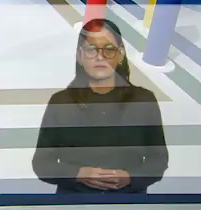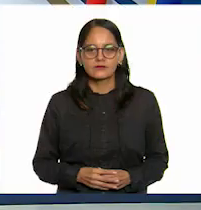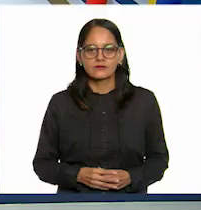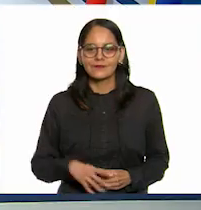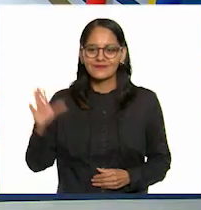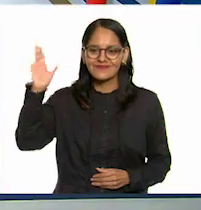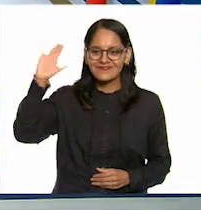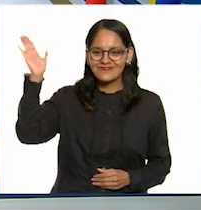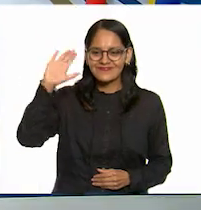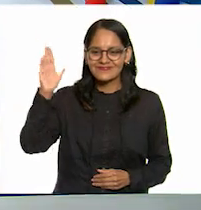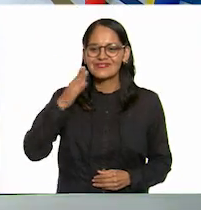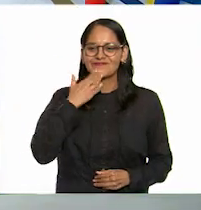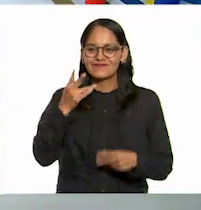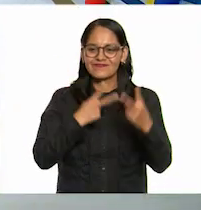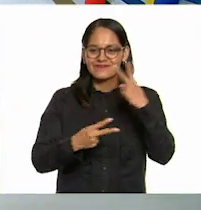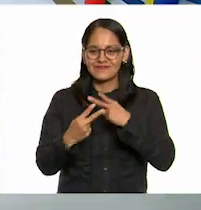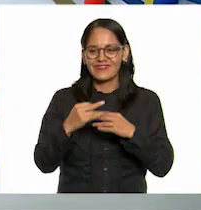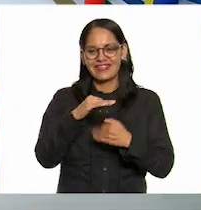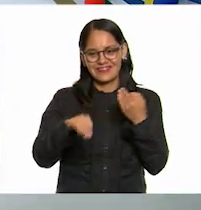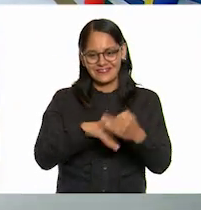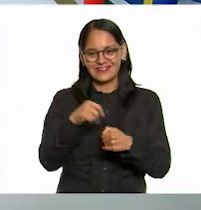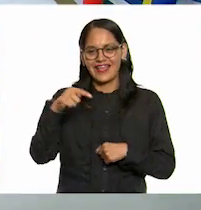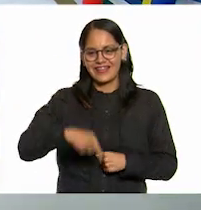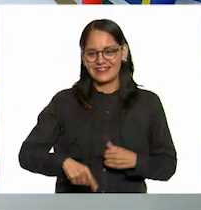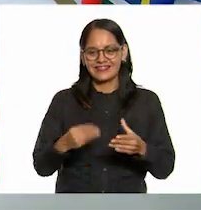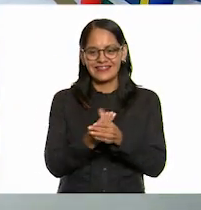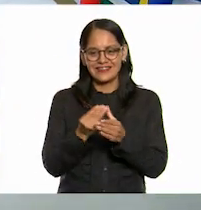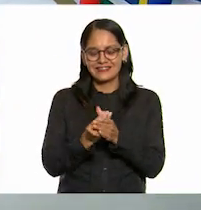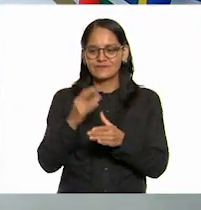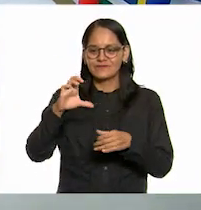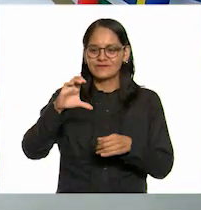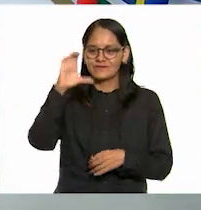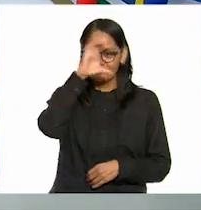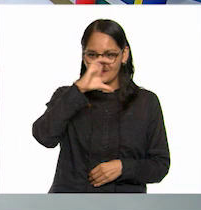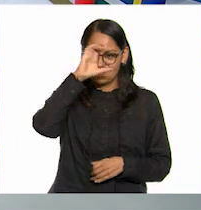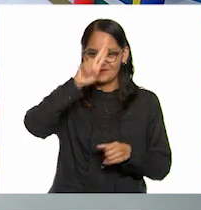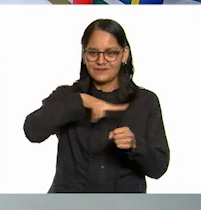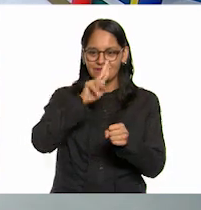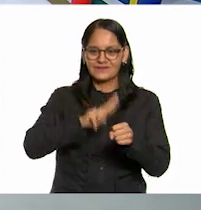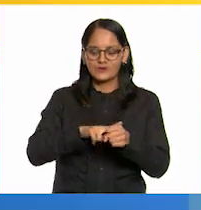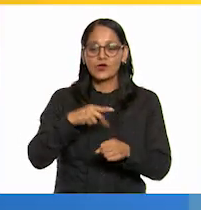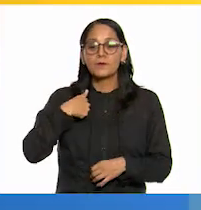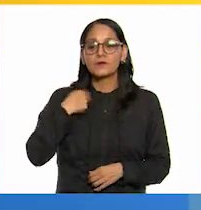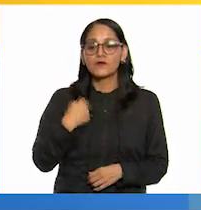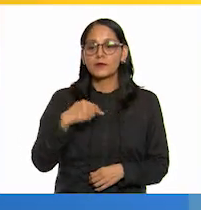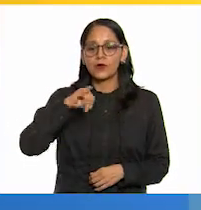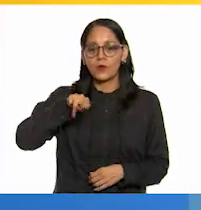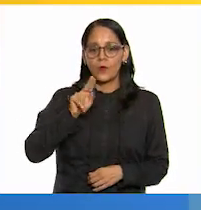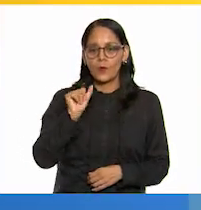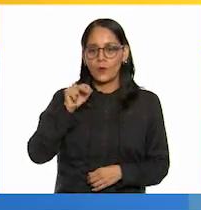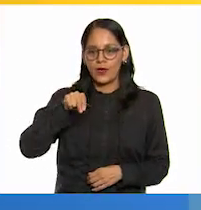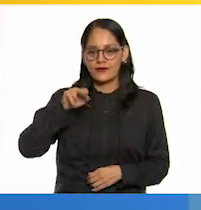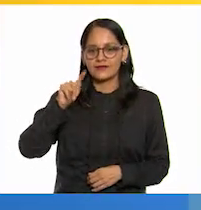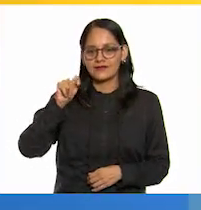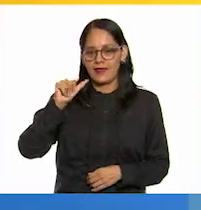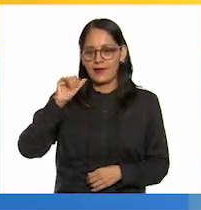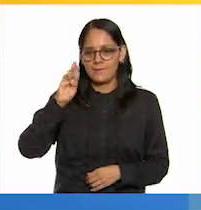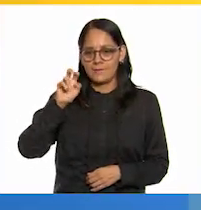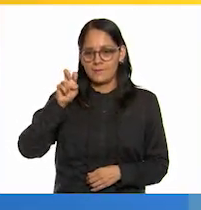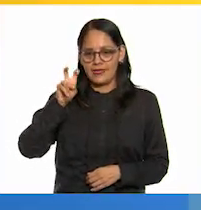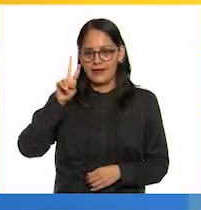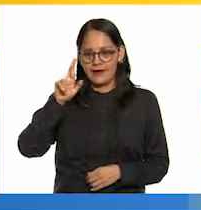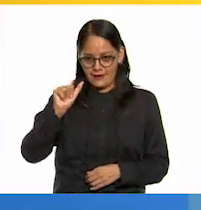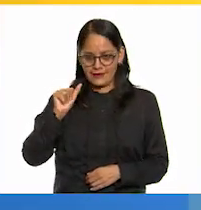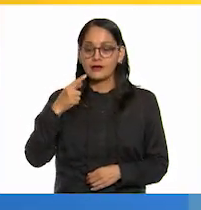hola sean bienvenidas y bienvenidos a su clase de ciencias naturales yo soy juan carlos tavera conductor de este programa y hoy